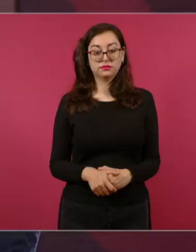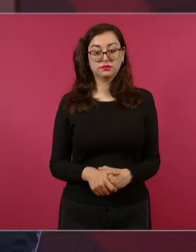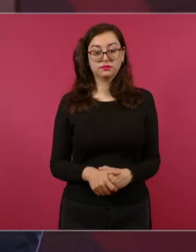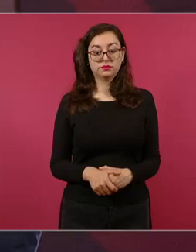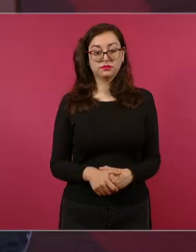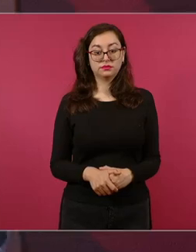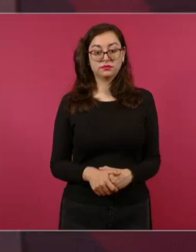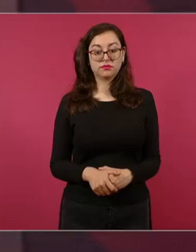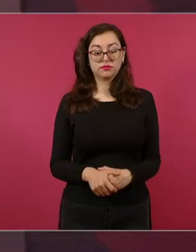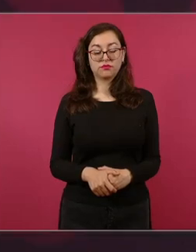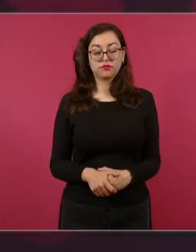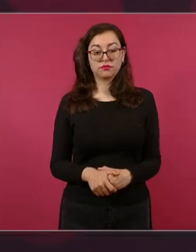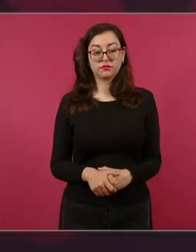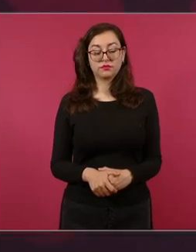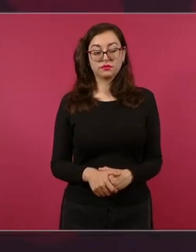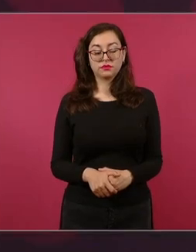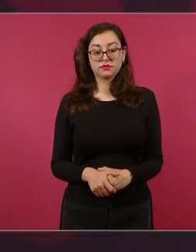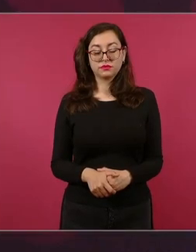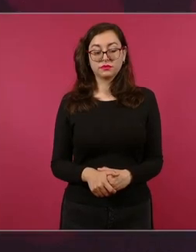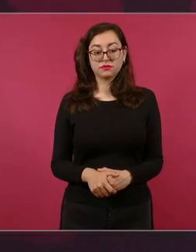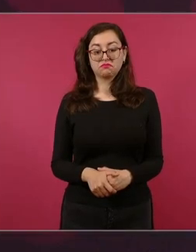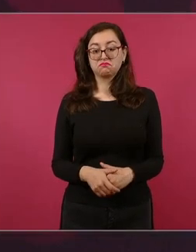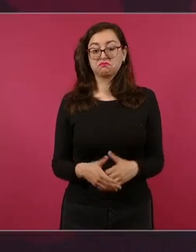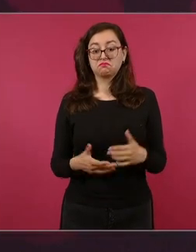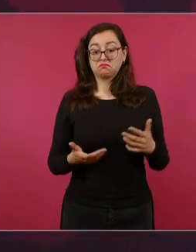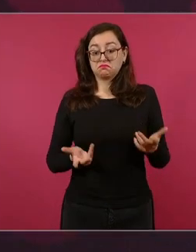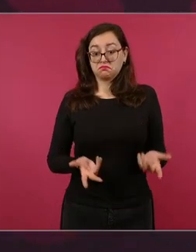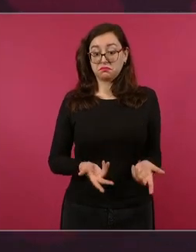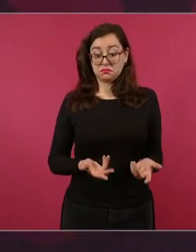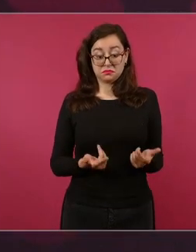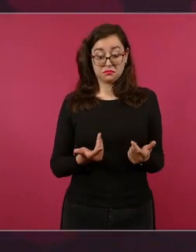se terminaron las fugas